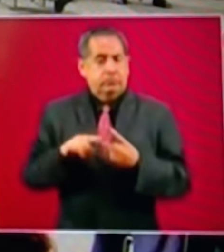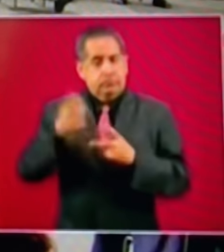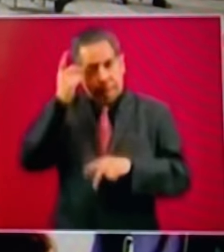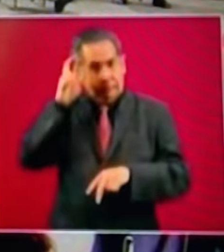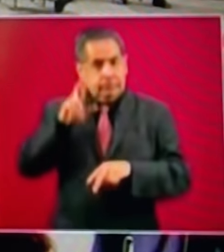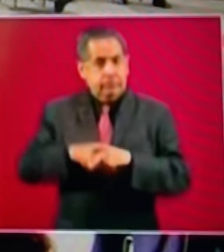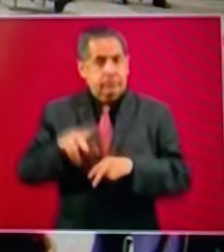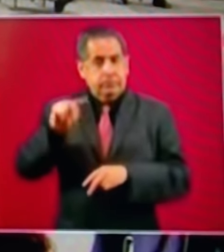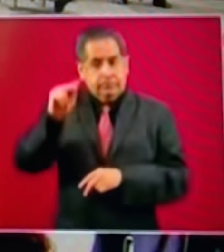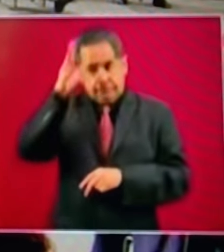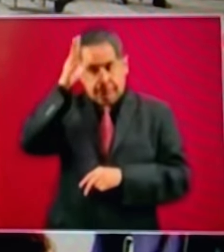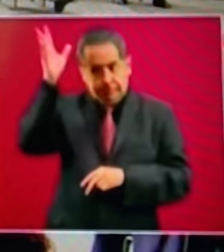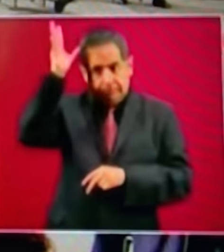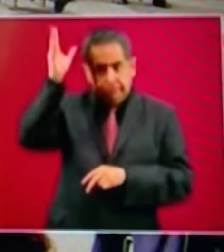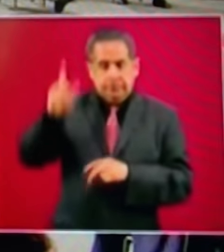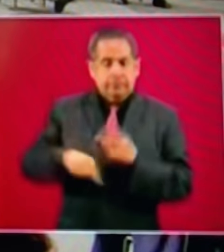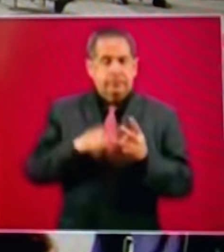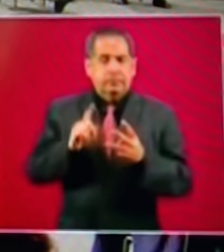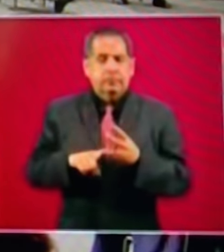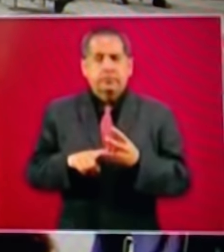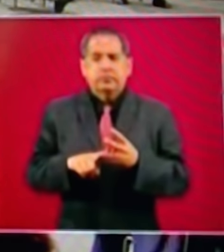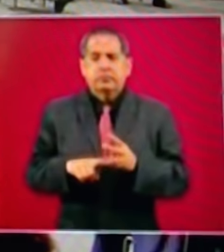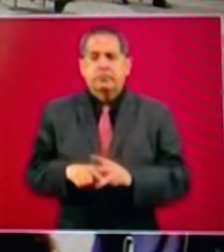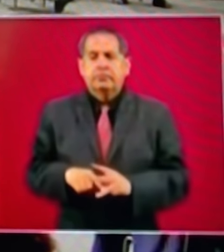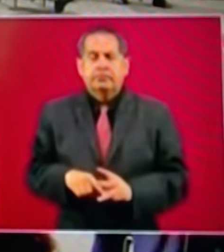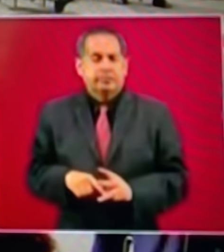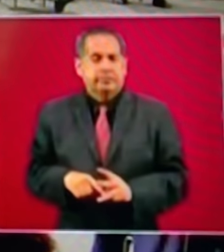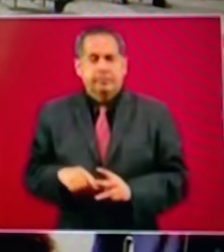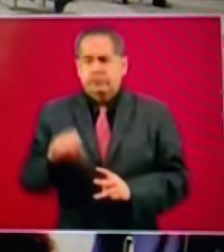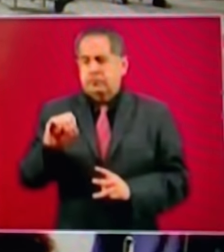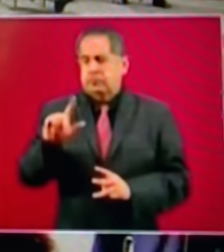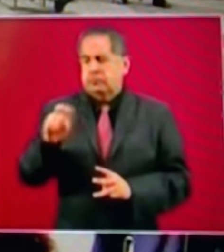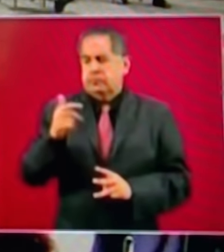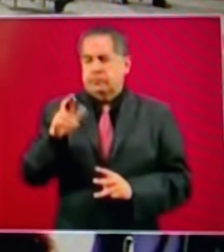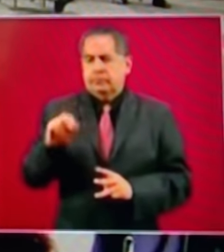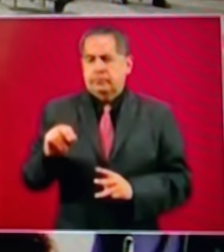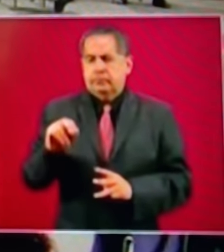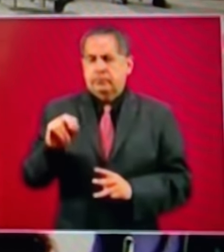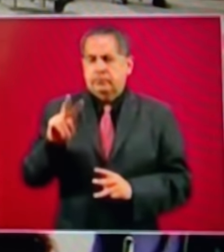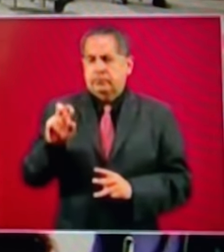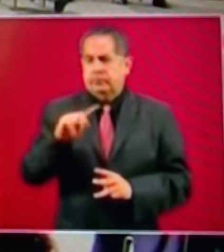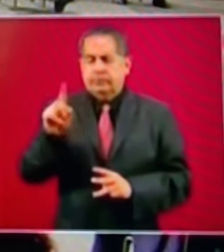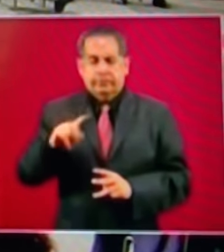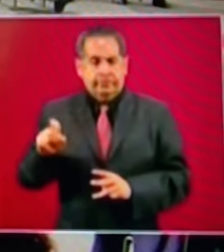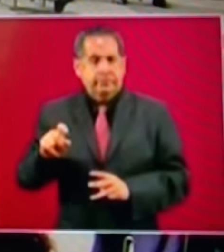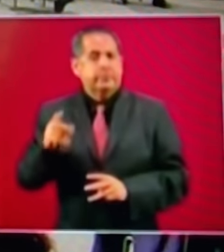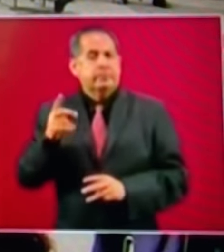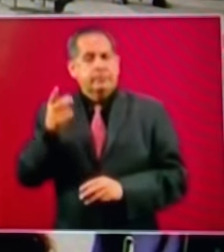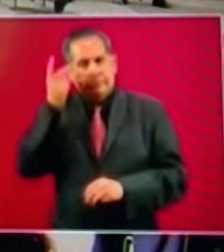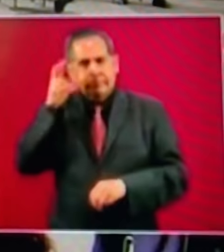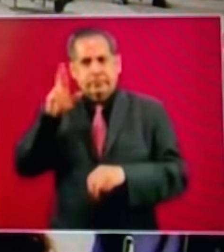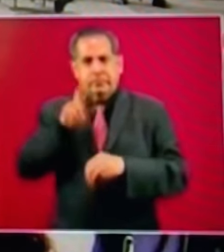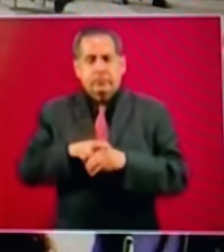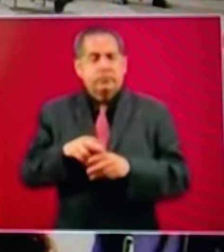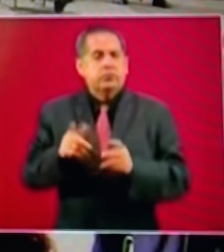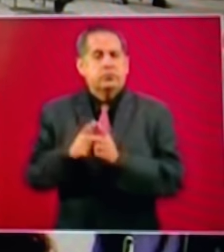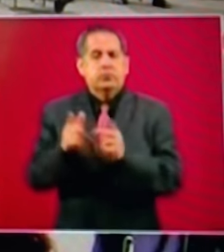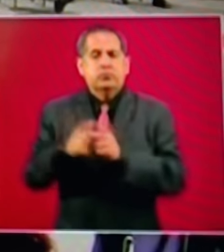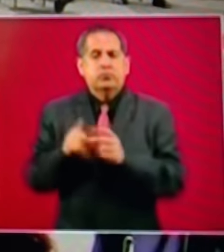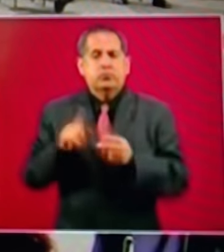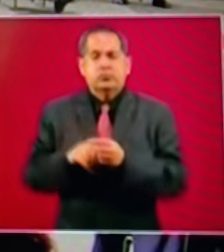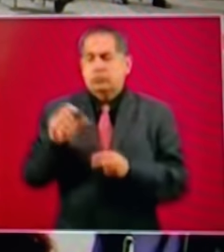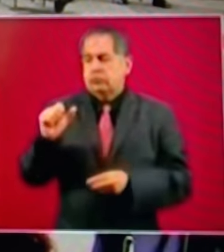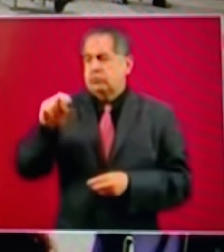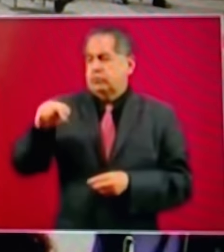general de tv azteca el señor olegario vázquez aldir director ejecutivo del grupo empresarial